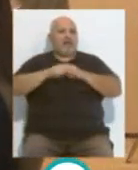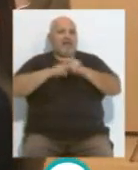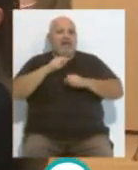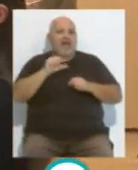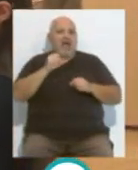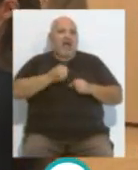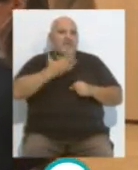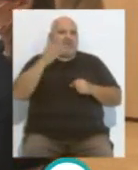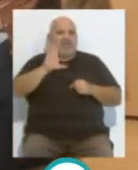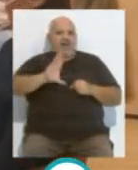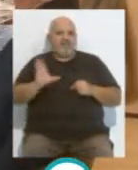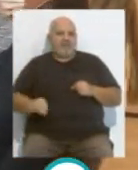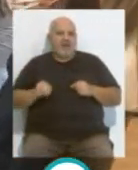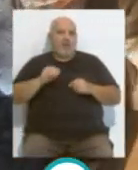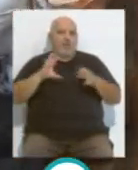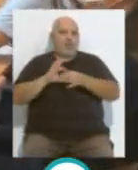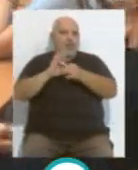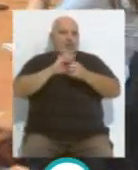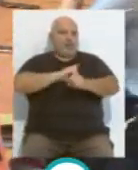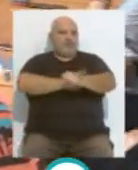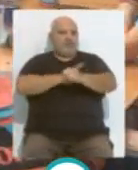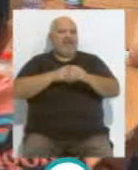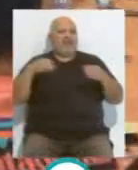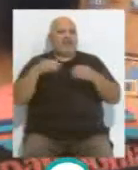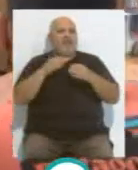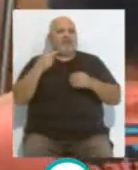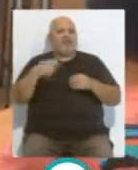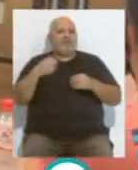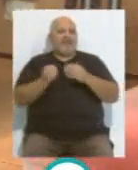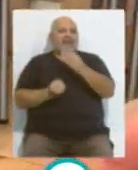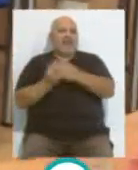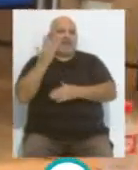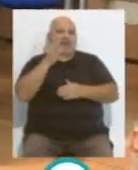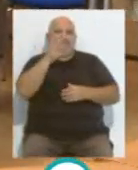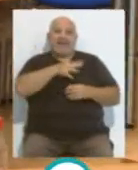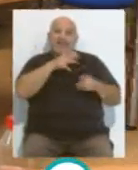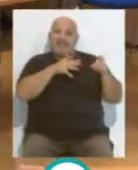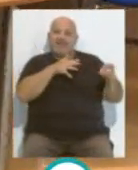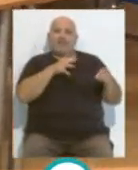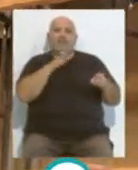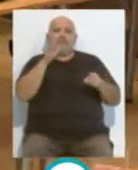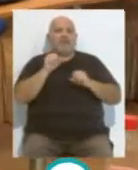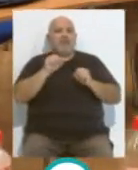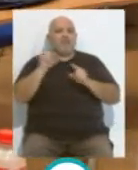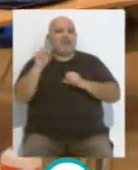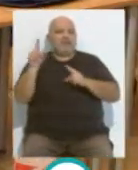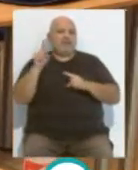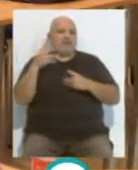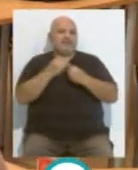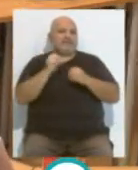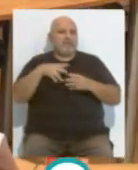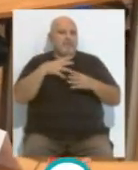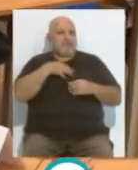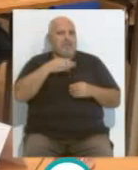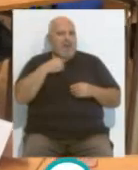Armas de África Unión Deportiva que es un equipo de fútbol creado en Jerez para emigrantes y muchos de ellos sin